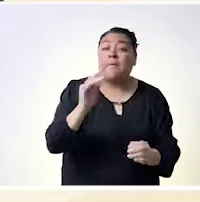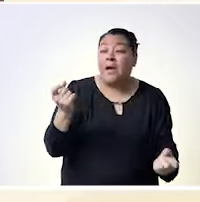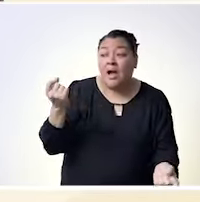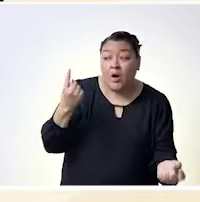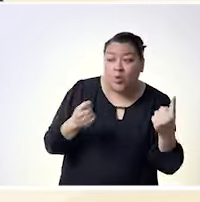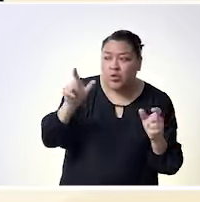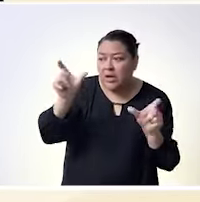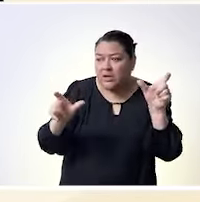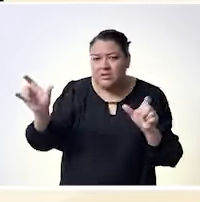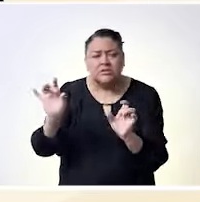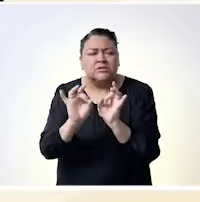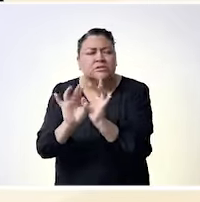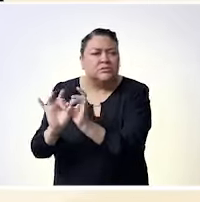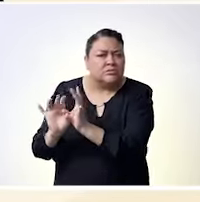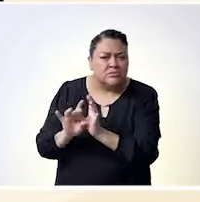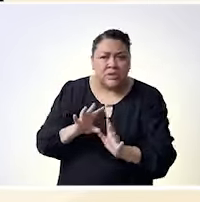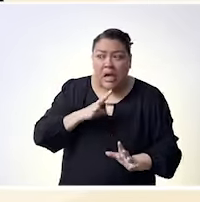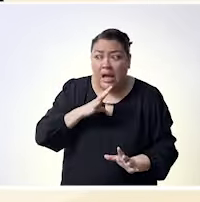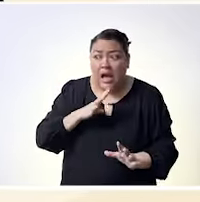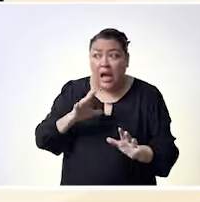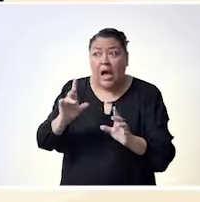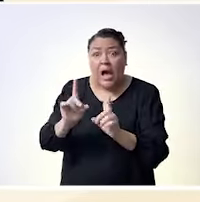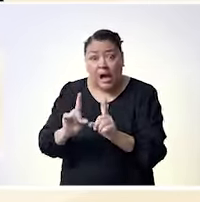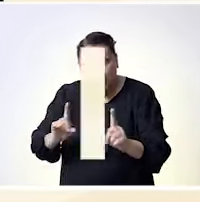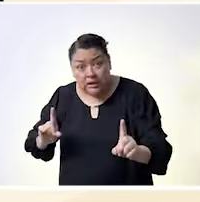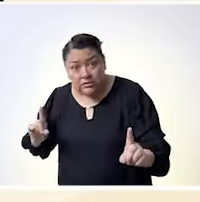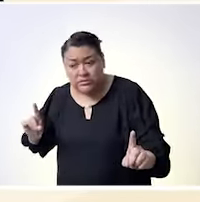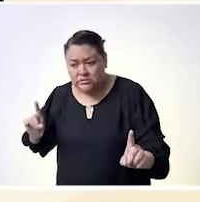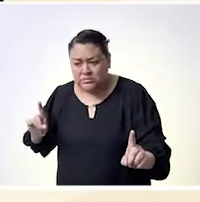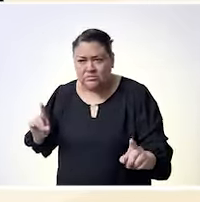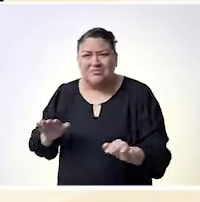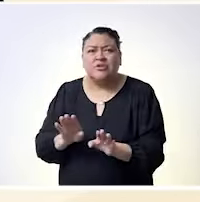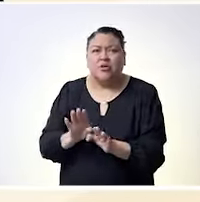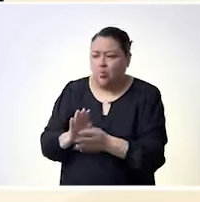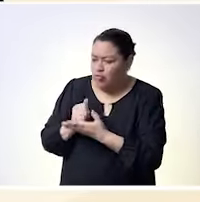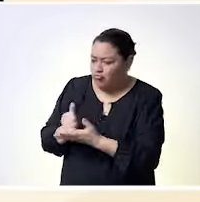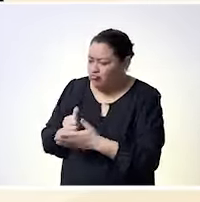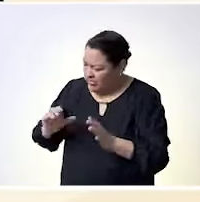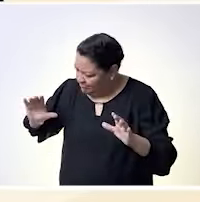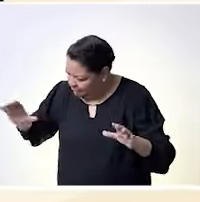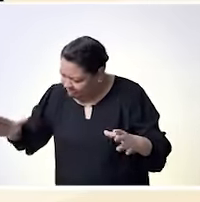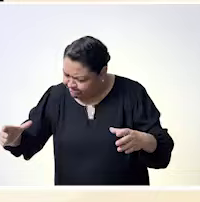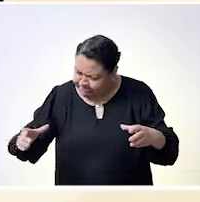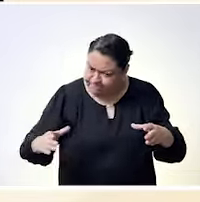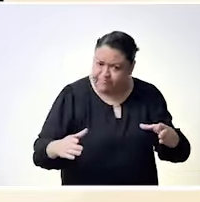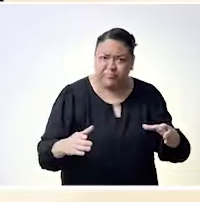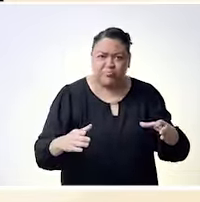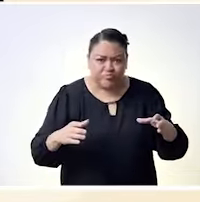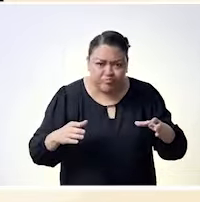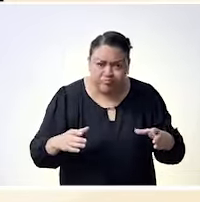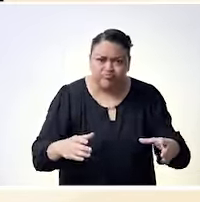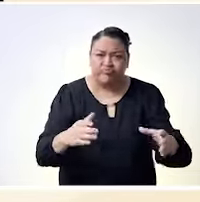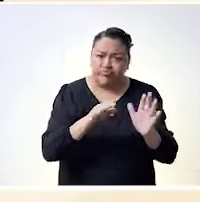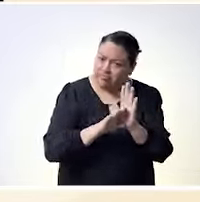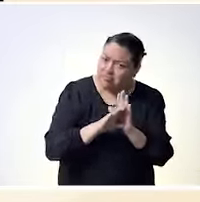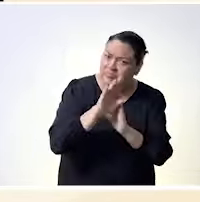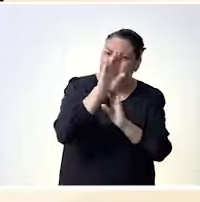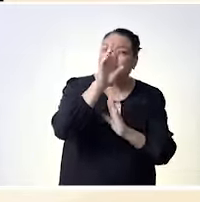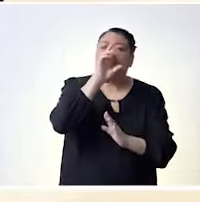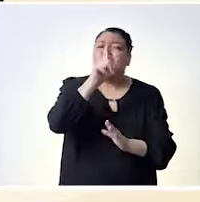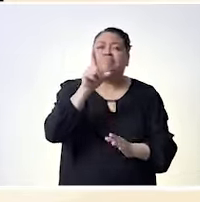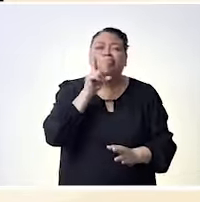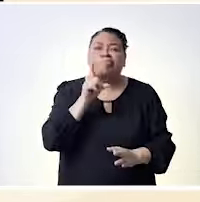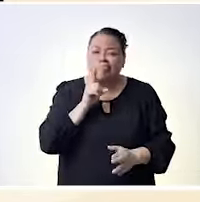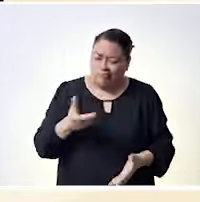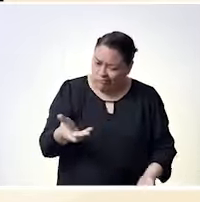tiene hablar? vamos conociendo y el conocimiento nos enriquece y no nos enriquece como claro me enriquece a muchísimo el